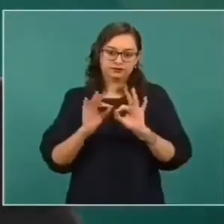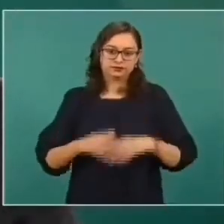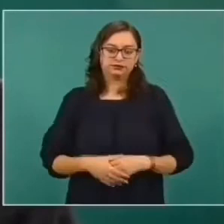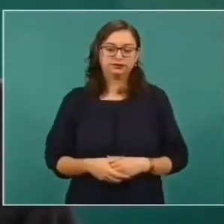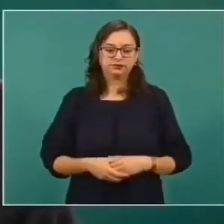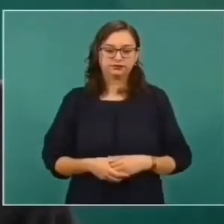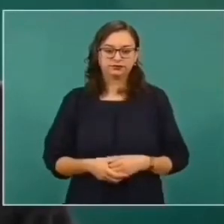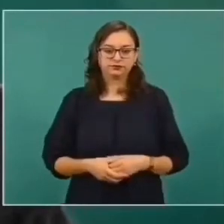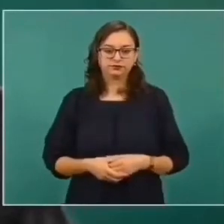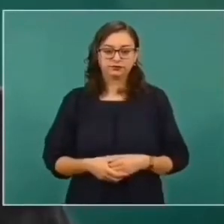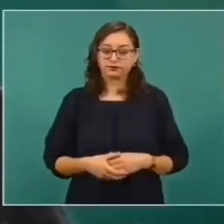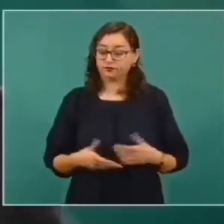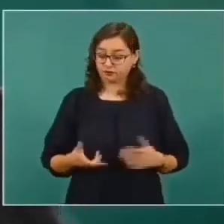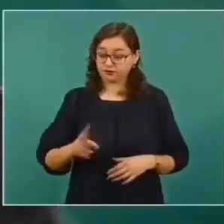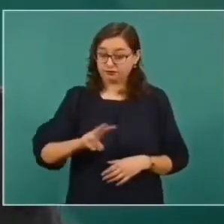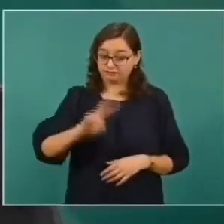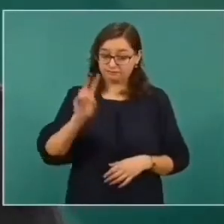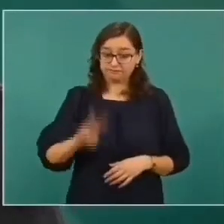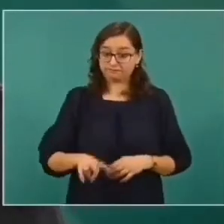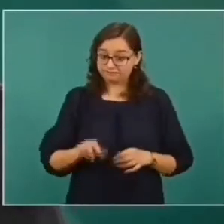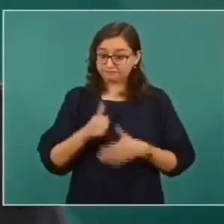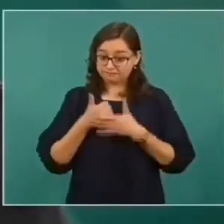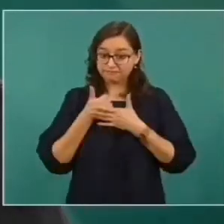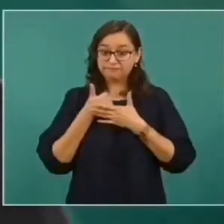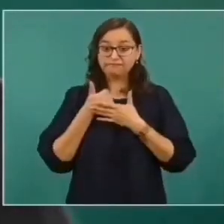porque ayuda mucho